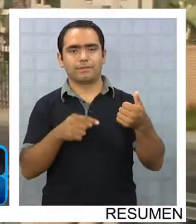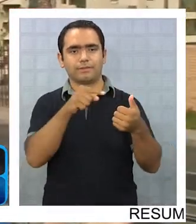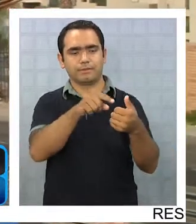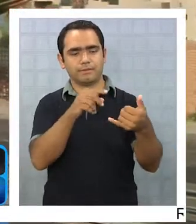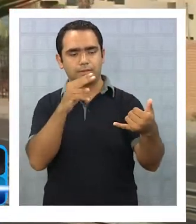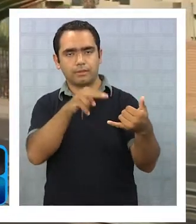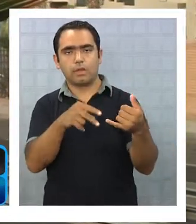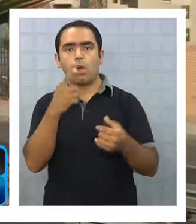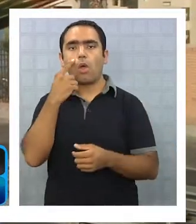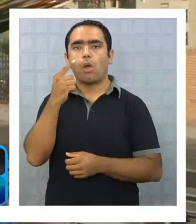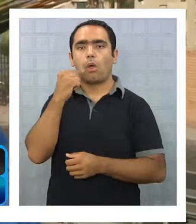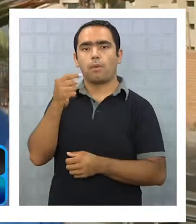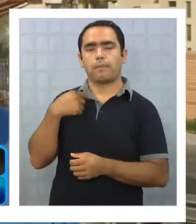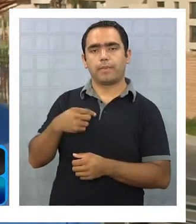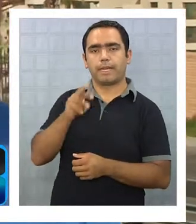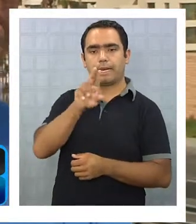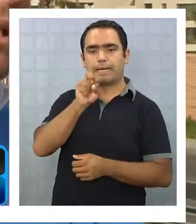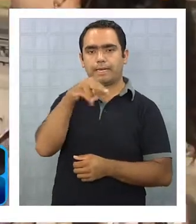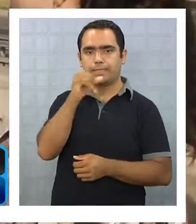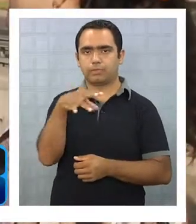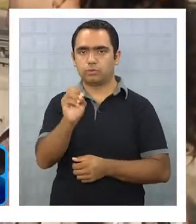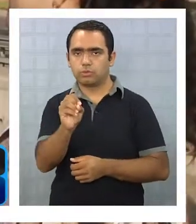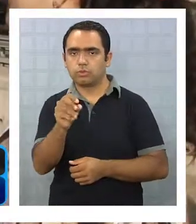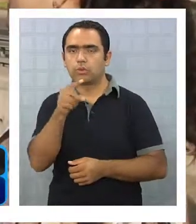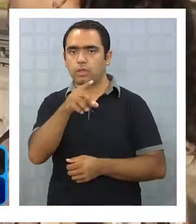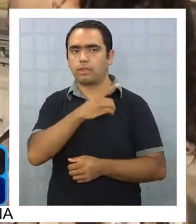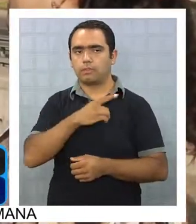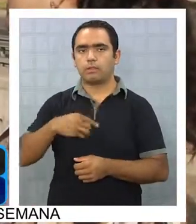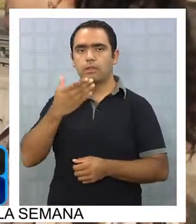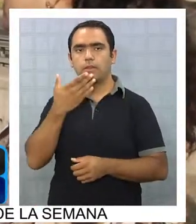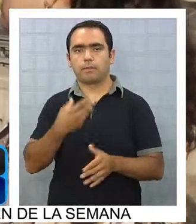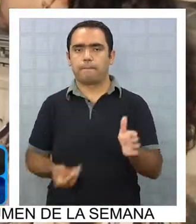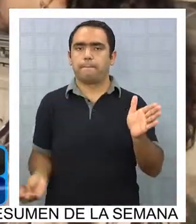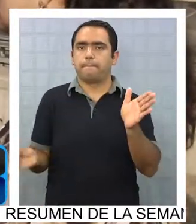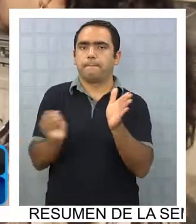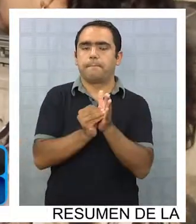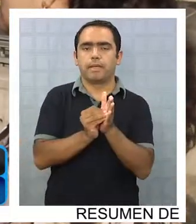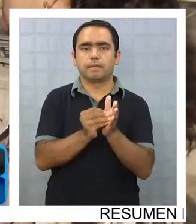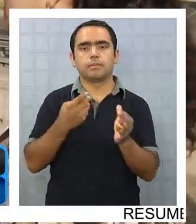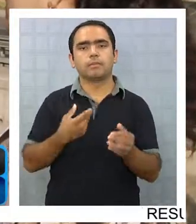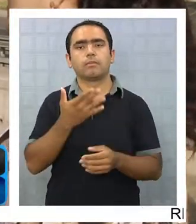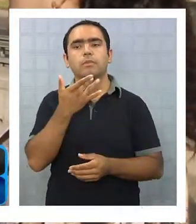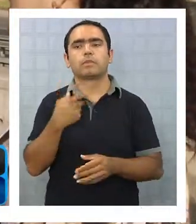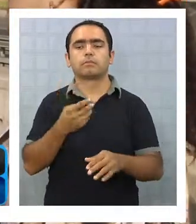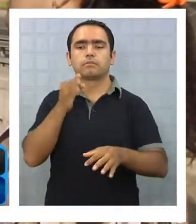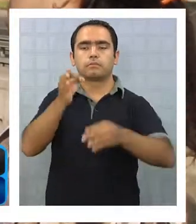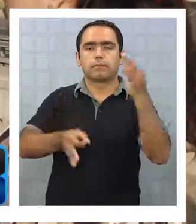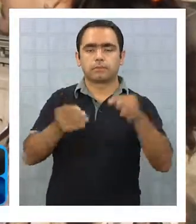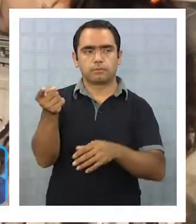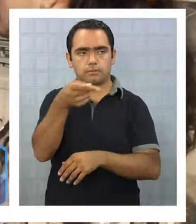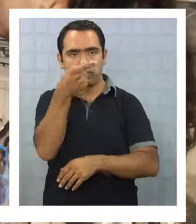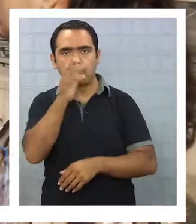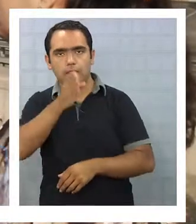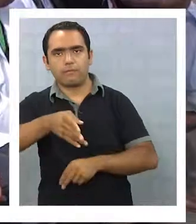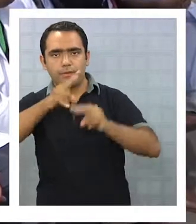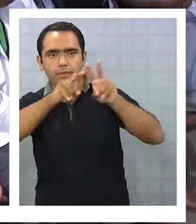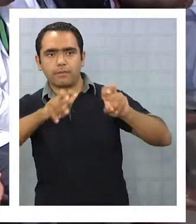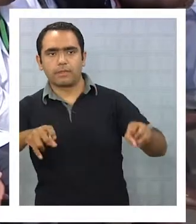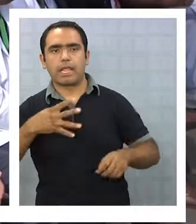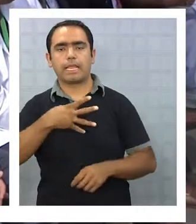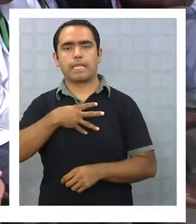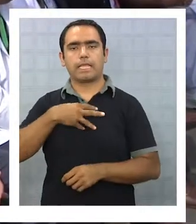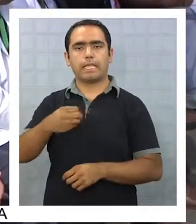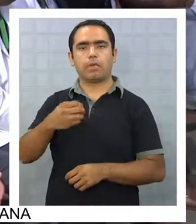diputado Renzo Trisotti también hizo lo mismo aumentando la reclamación para que se investigue al hijo del senador Fulvio Rossi,